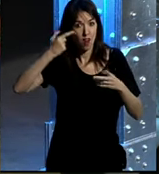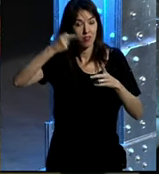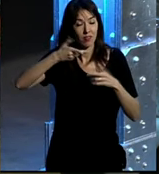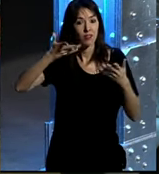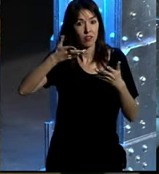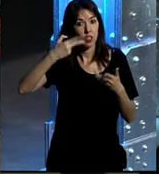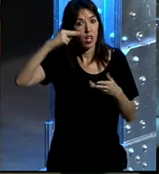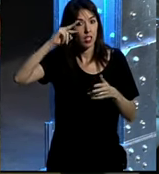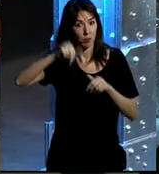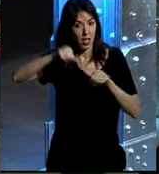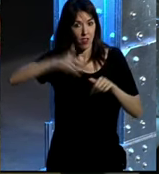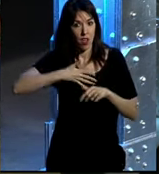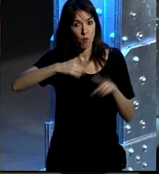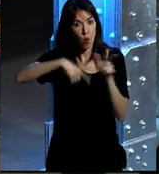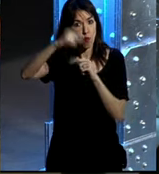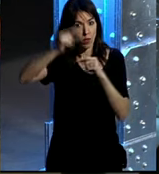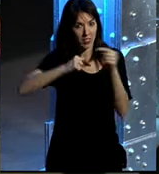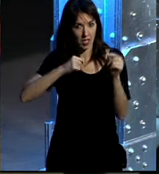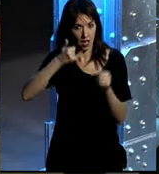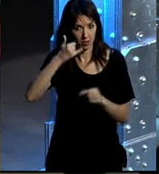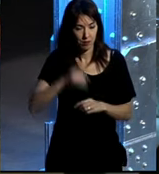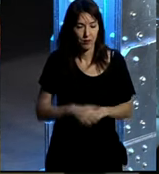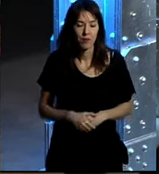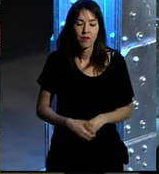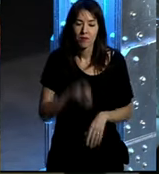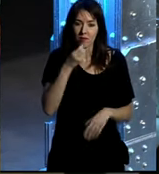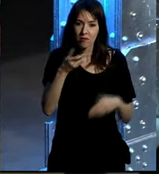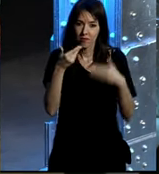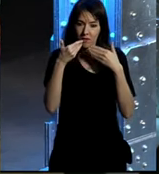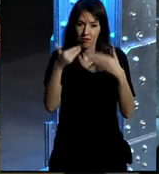fundamentalmente en la experiencia de Movistar. Muy bien. Gracias.